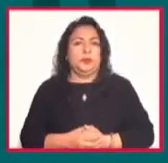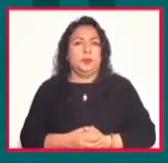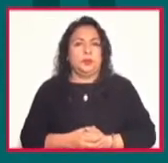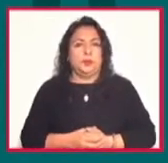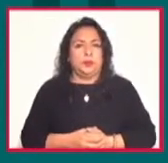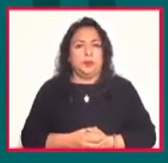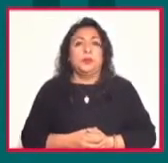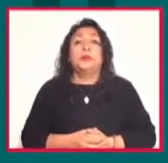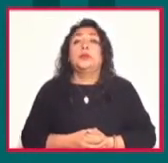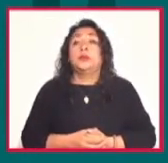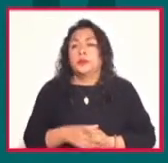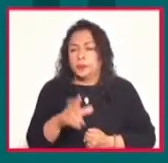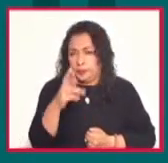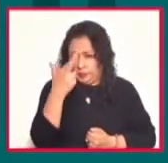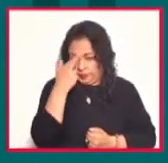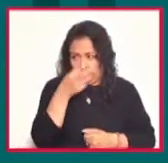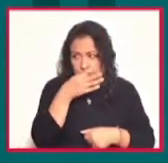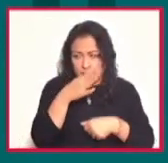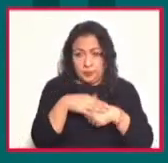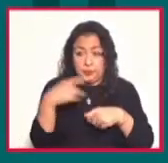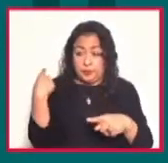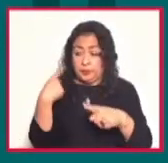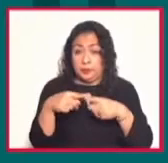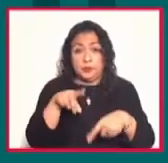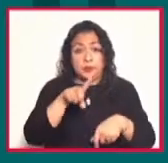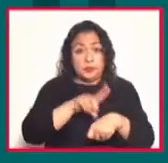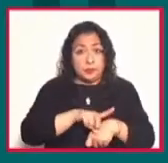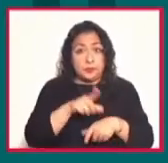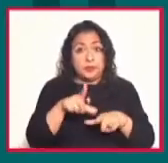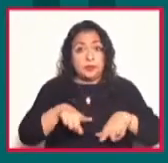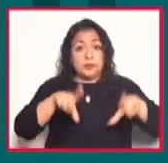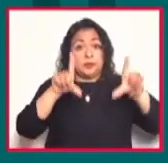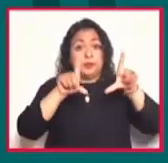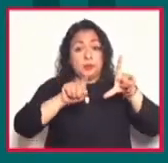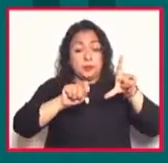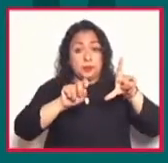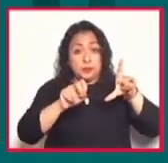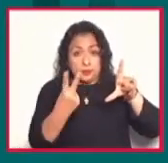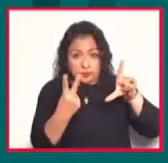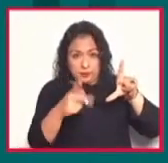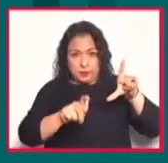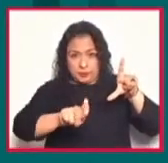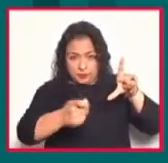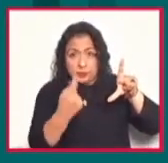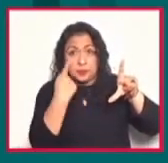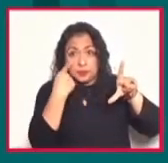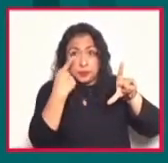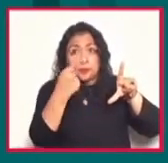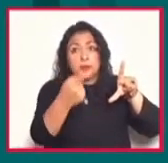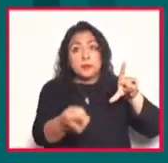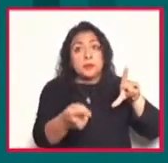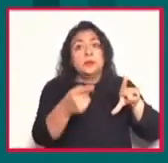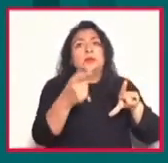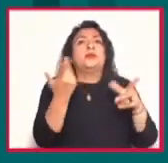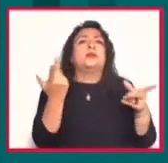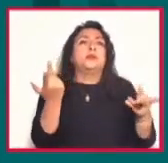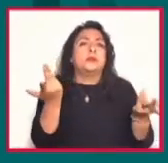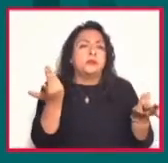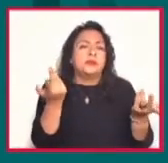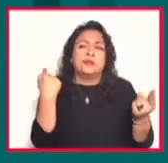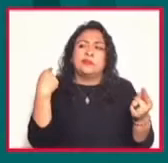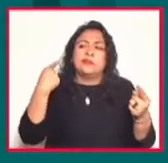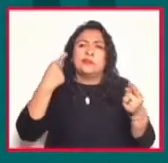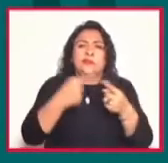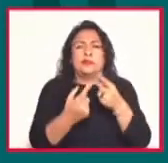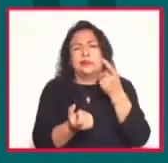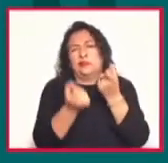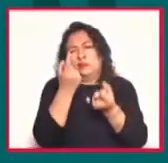Queremos recordarles que a lo largo de estos días en la pantalla de Canal 22 podrán ver lo que fue algunas